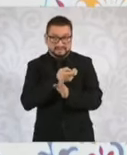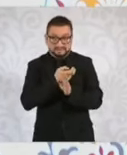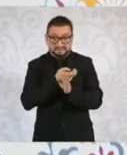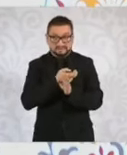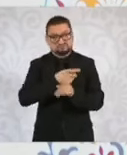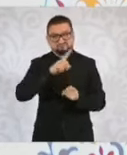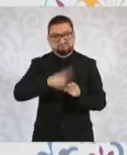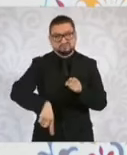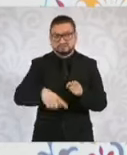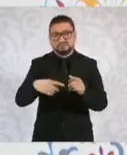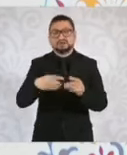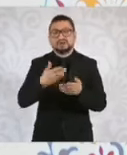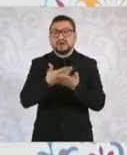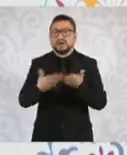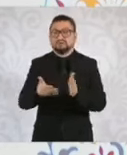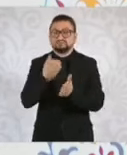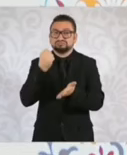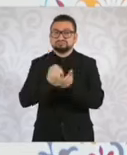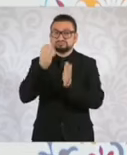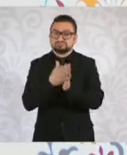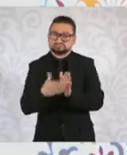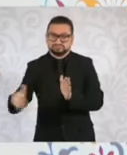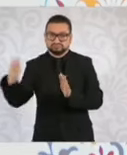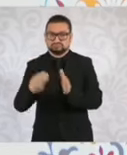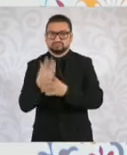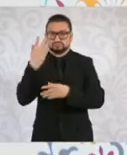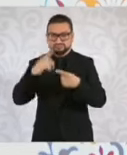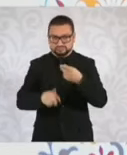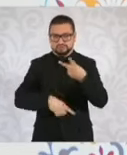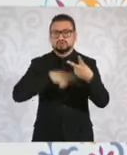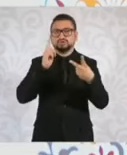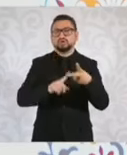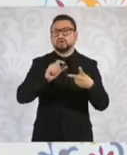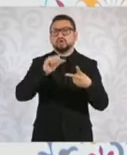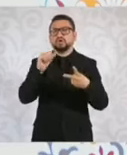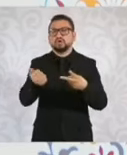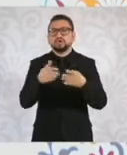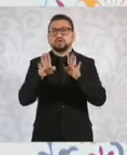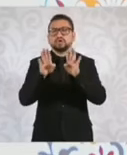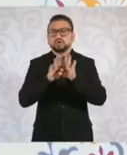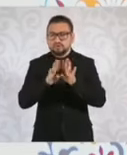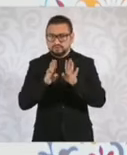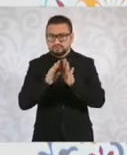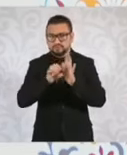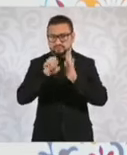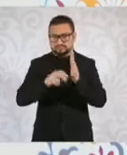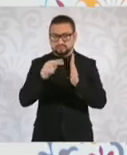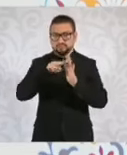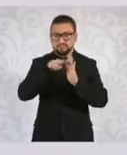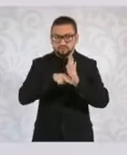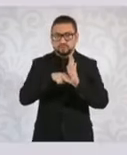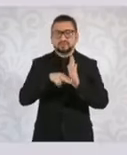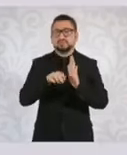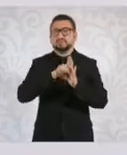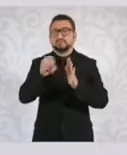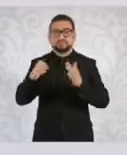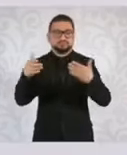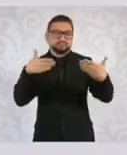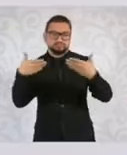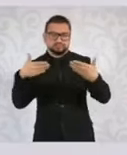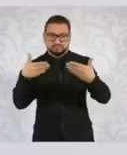derogan. Y otra, es también un criterio interpretativo. Las dos normas, la que establece que la